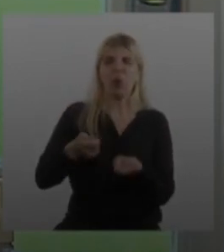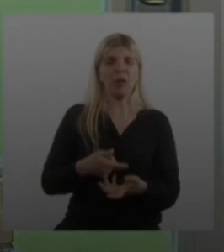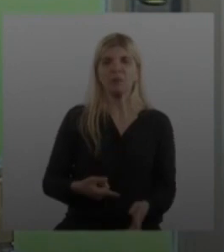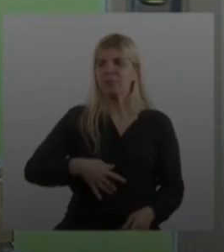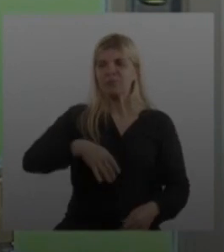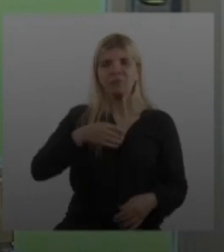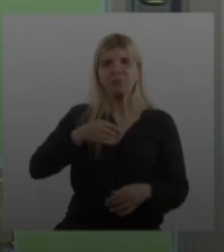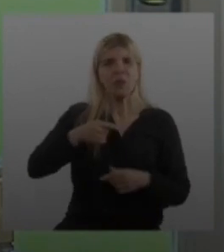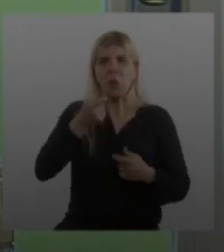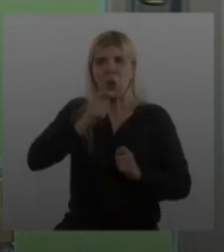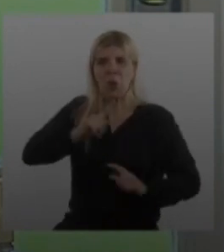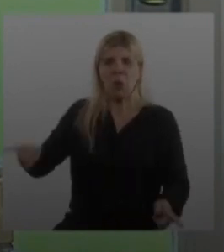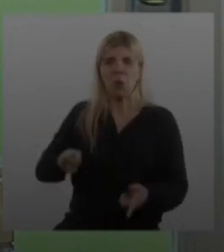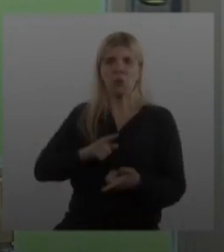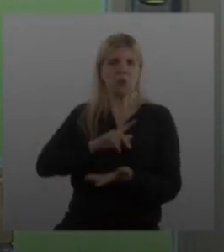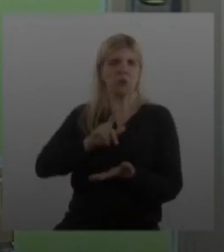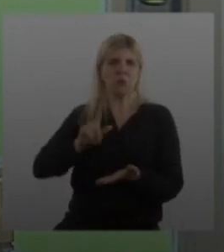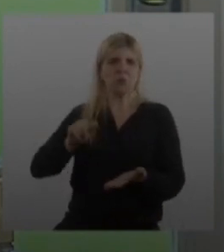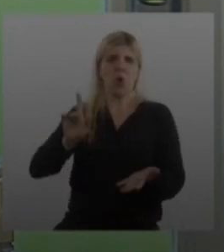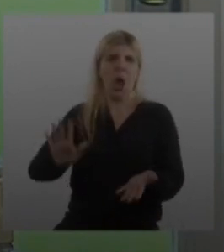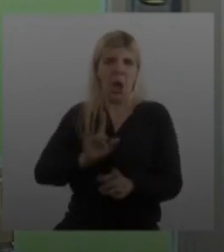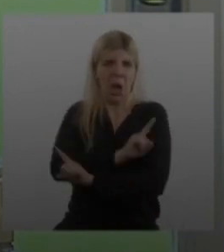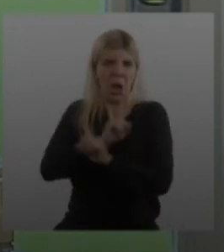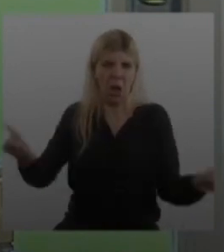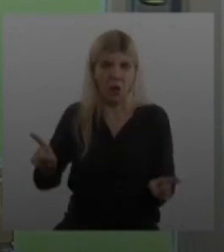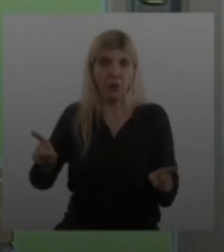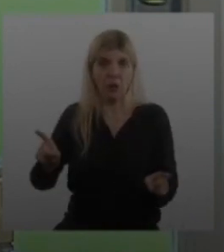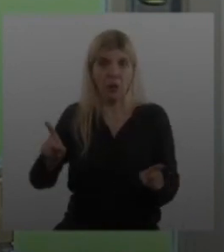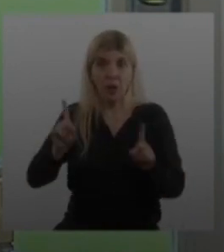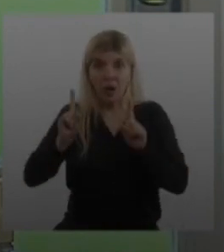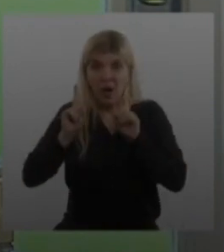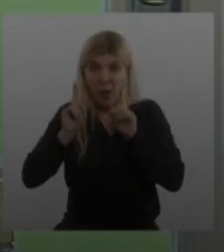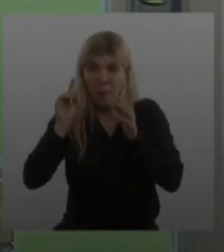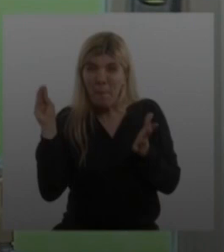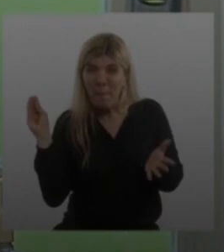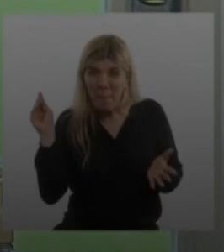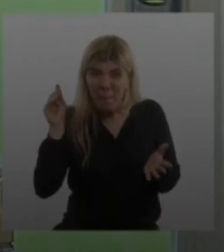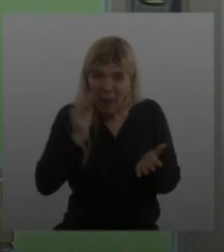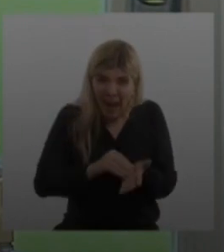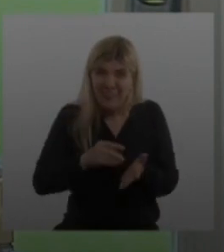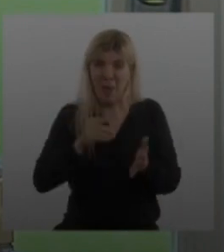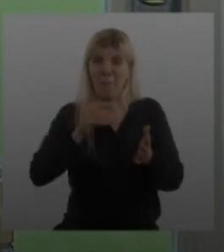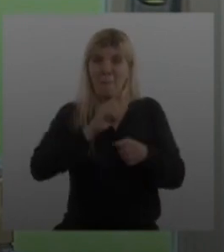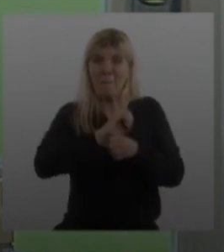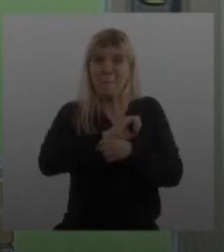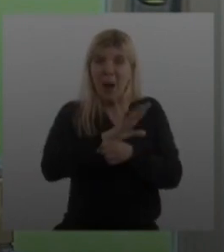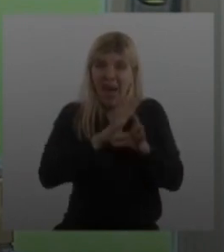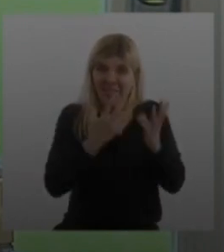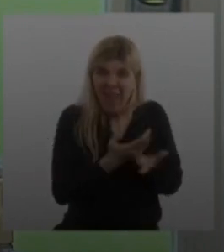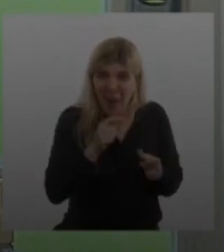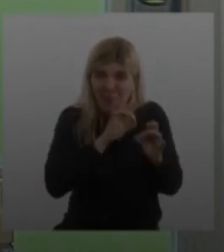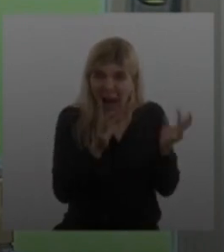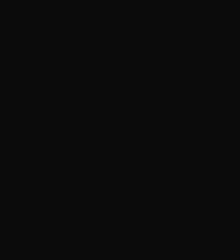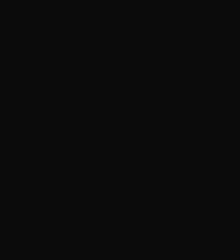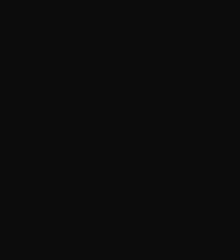especular en pandemia hace al que lo hace mucho más que despreciable. Y no voy a permitir